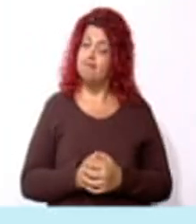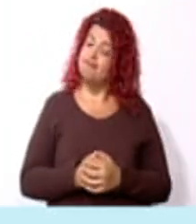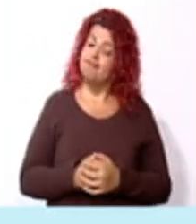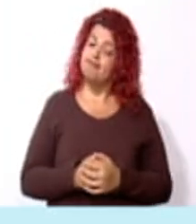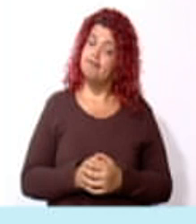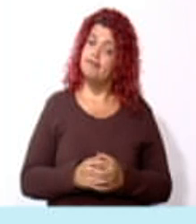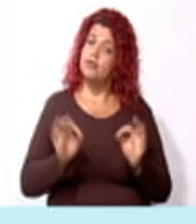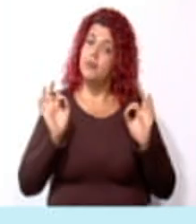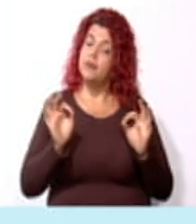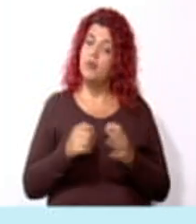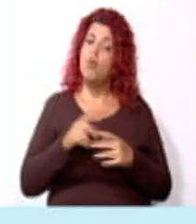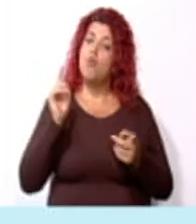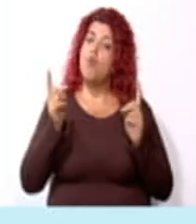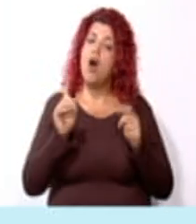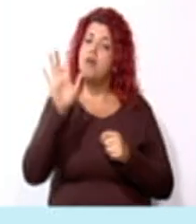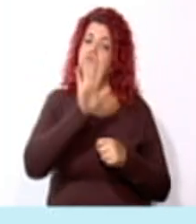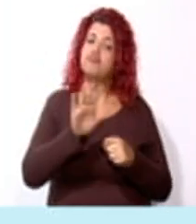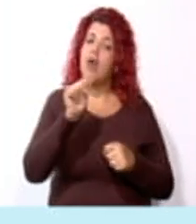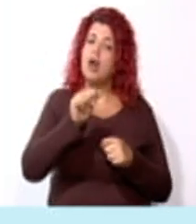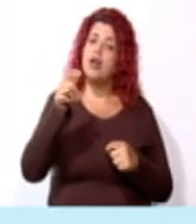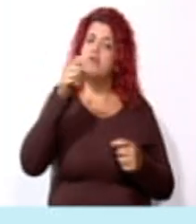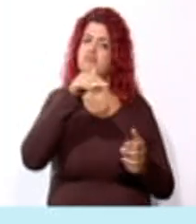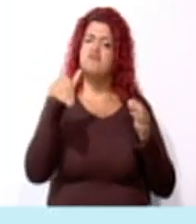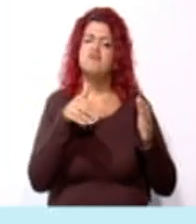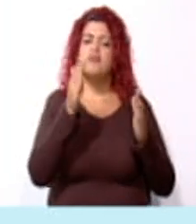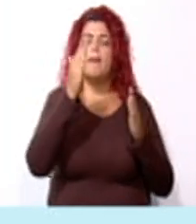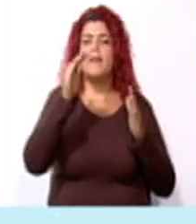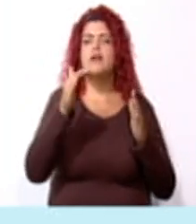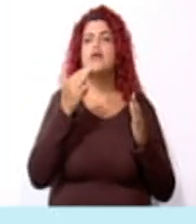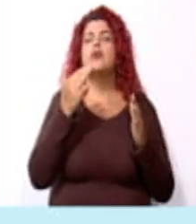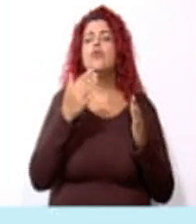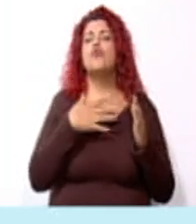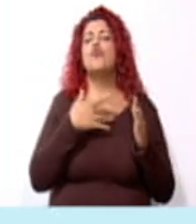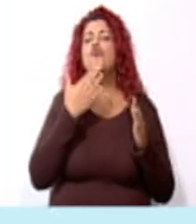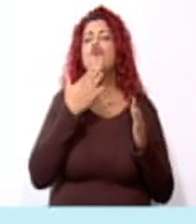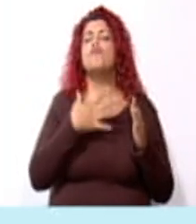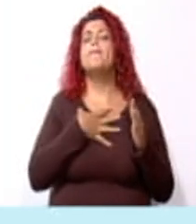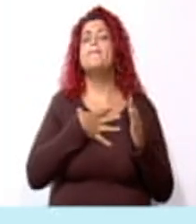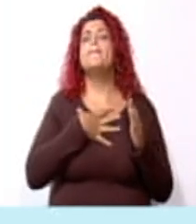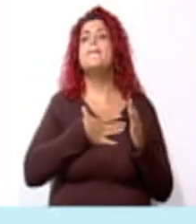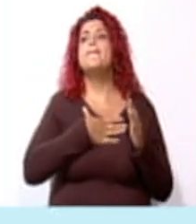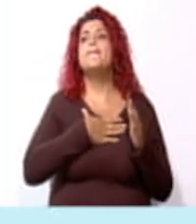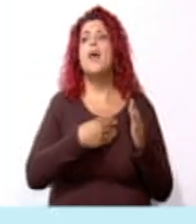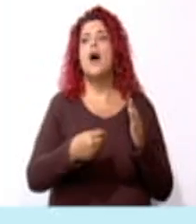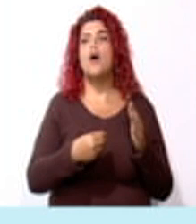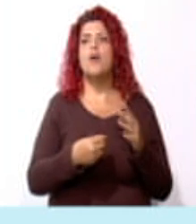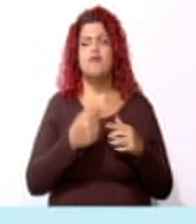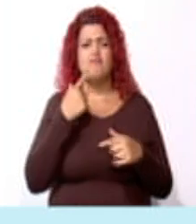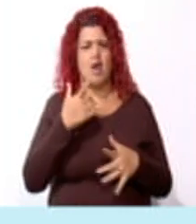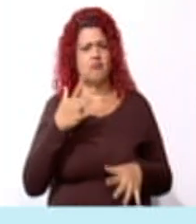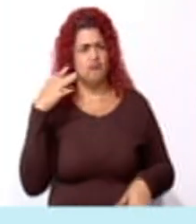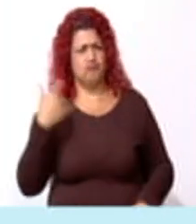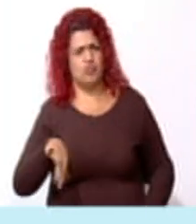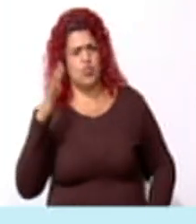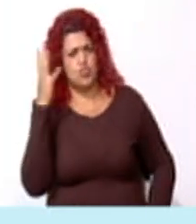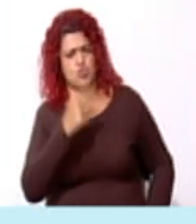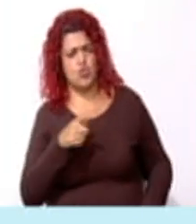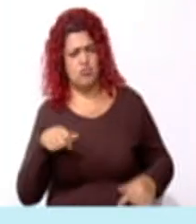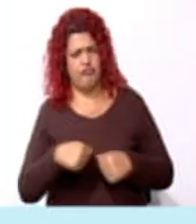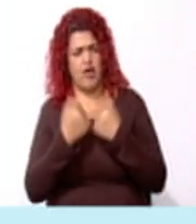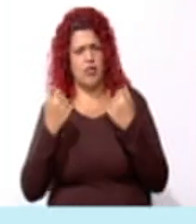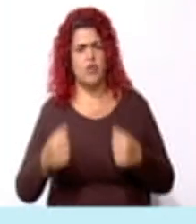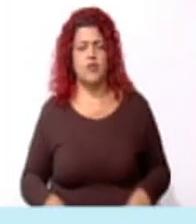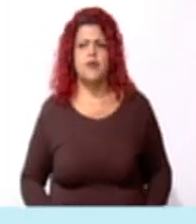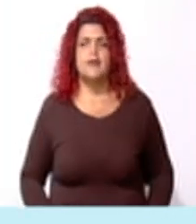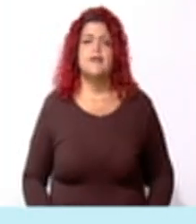¿Cuál es el área de la parte del color en blanco? Vean que, Chiva, está este reto. Vamos